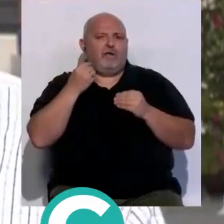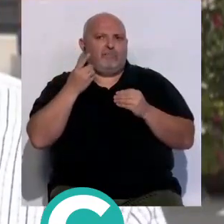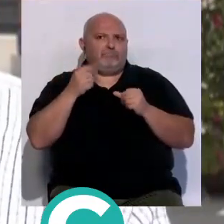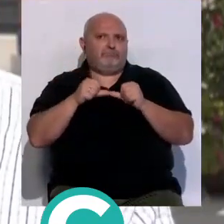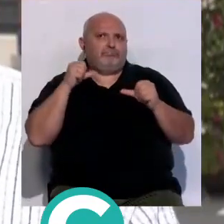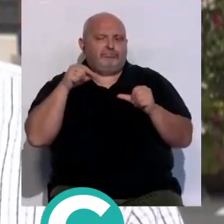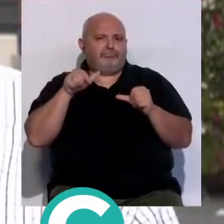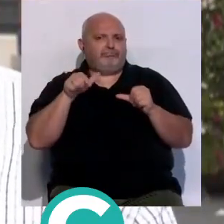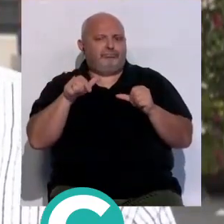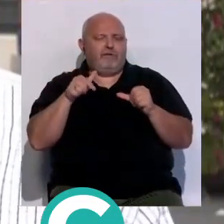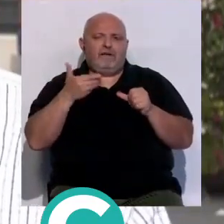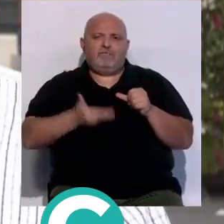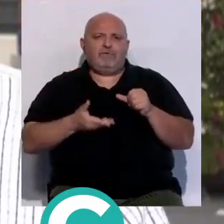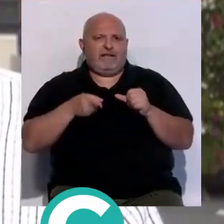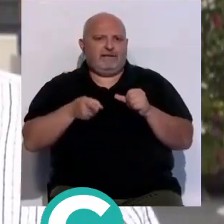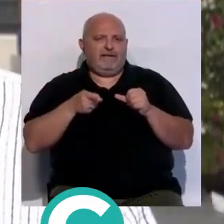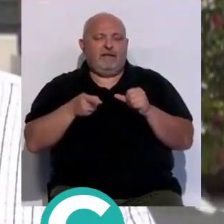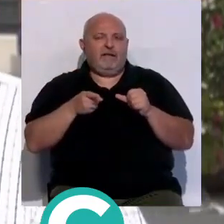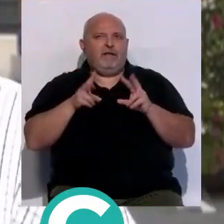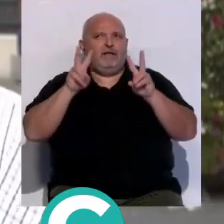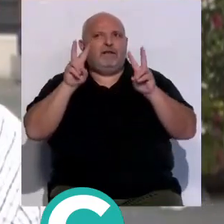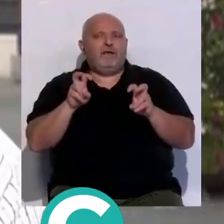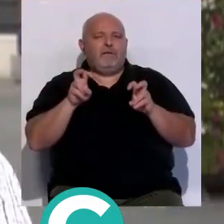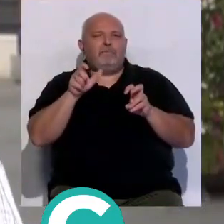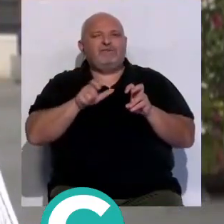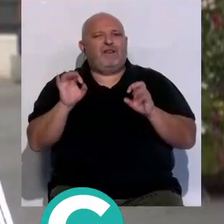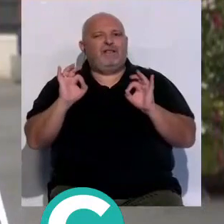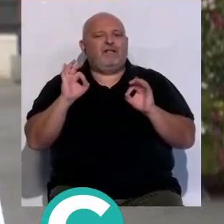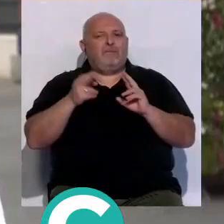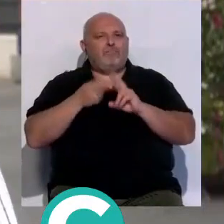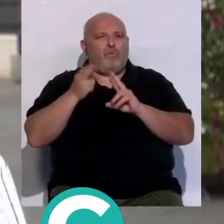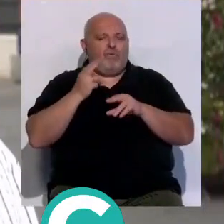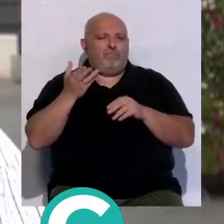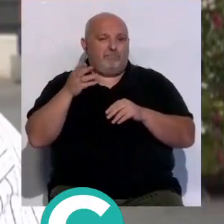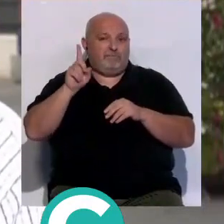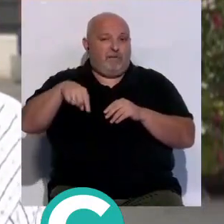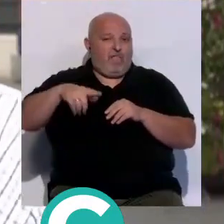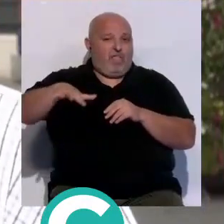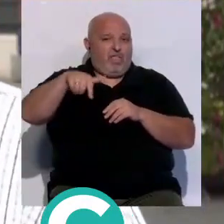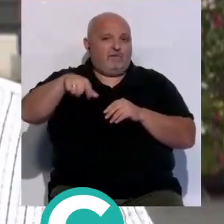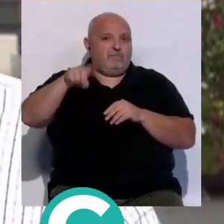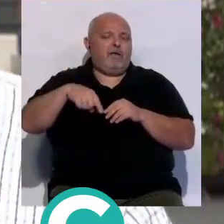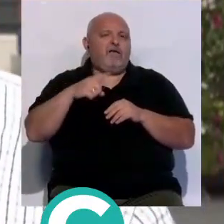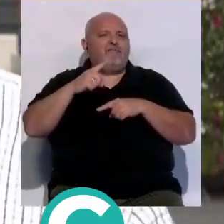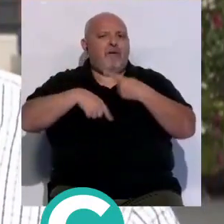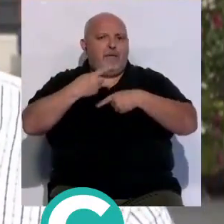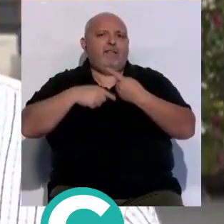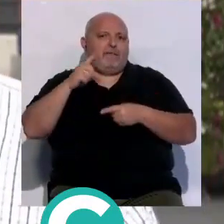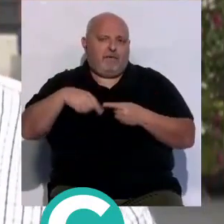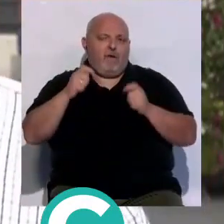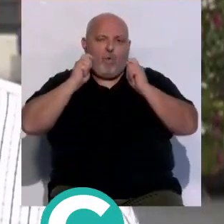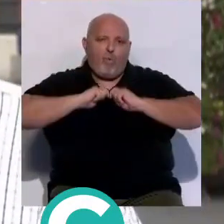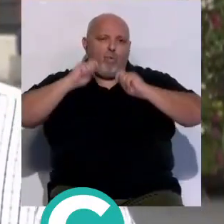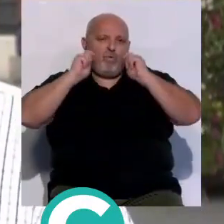deuda importante ya no con las personas que asesinaron y están en estar allí que también sino con las familias también que han